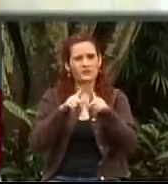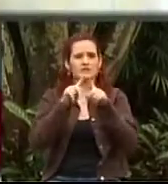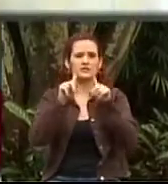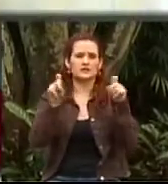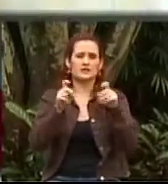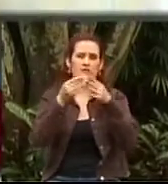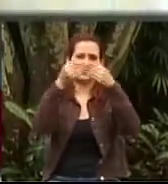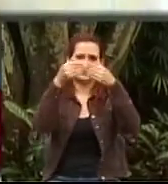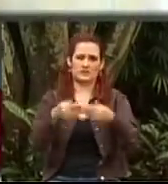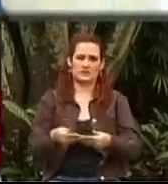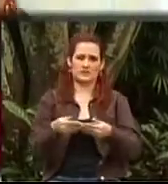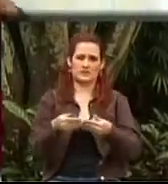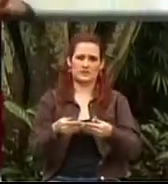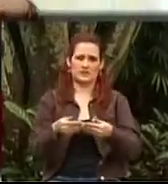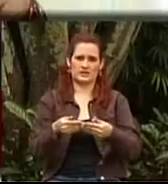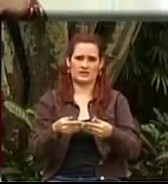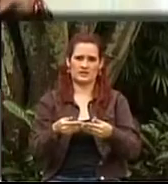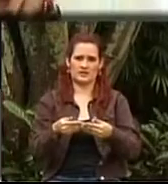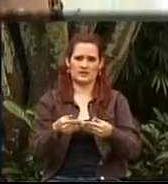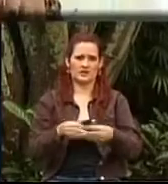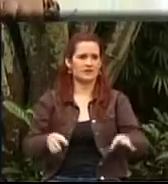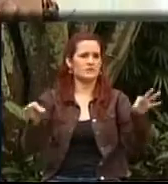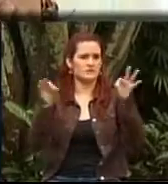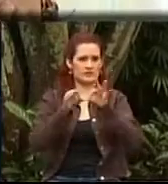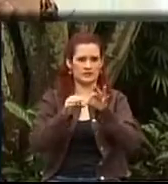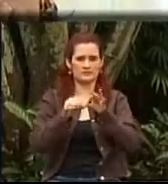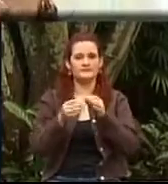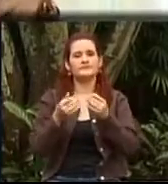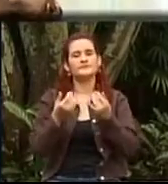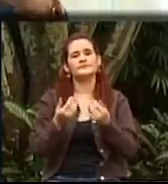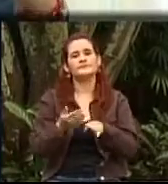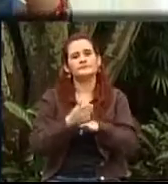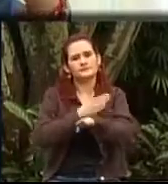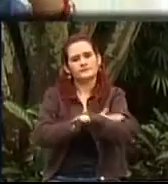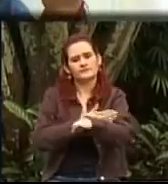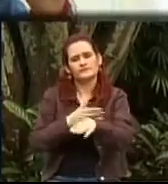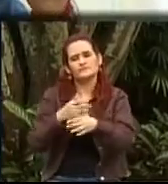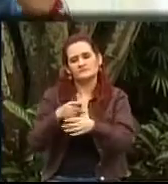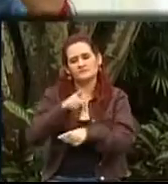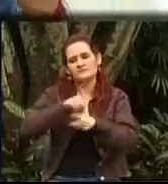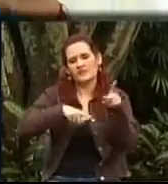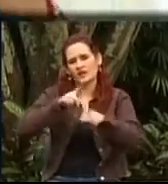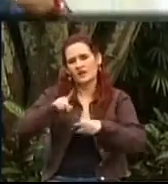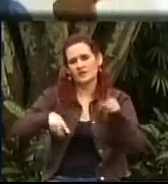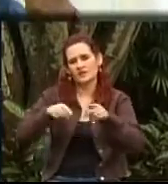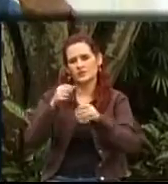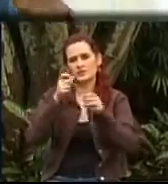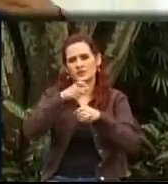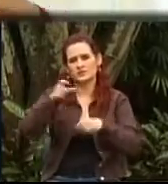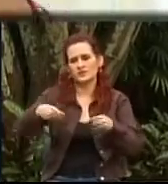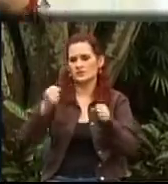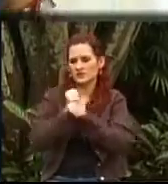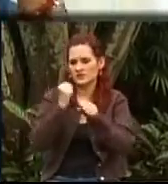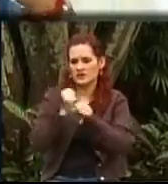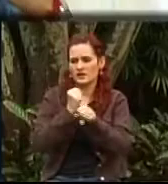discapacidad. Obviamente ha contado con personas que han estado frente a estos temas en sus agendas, en agendas políticas,